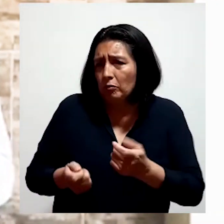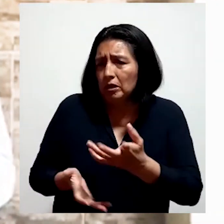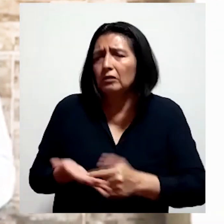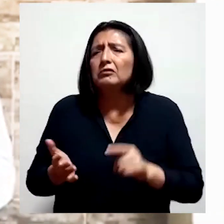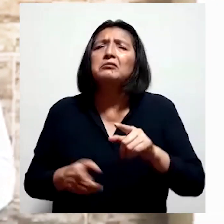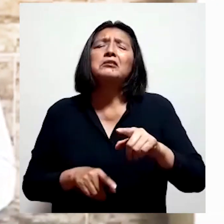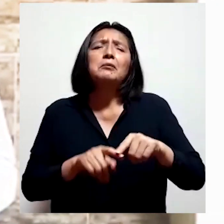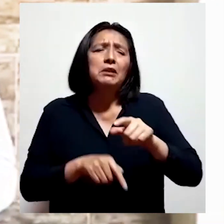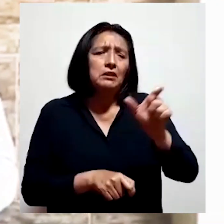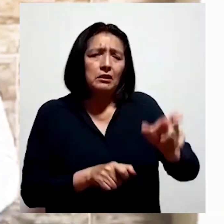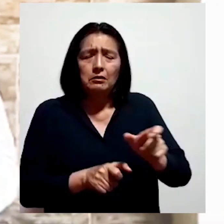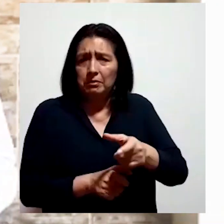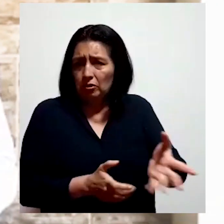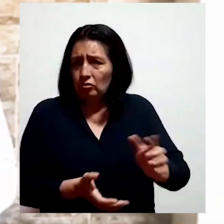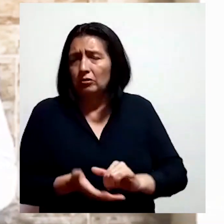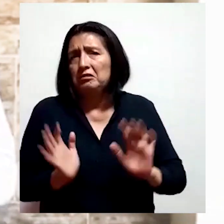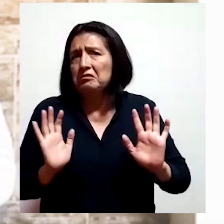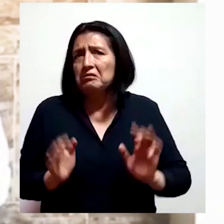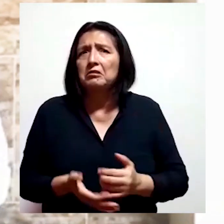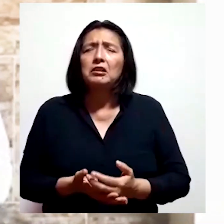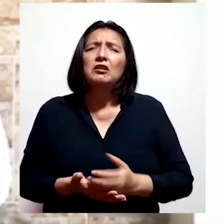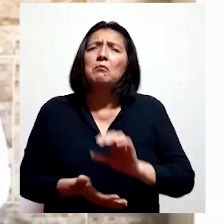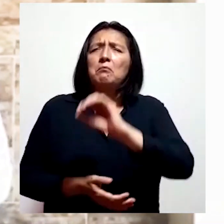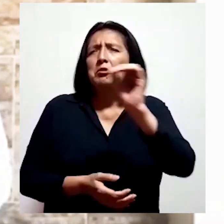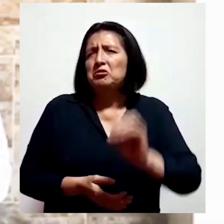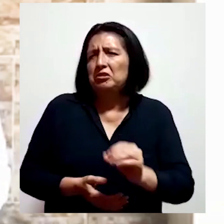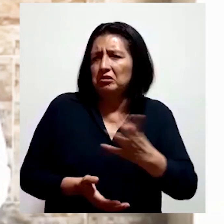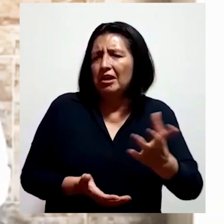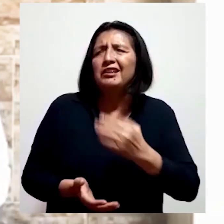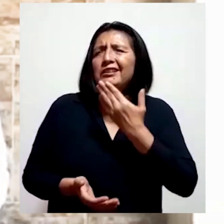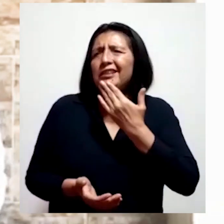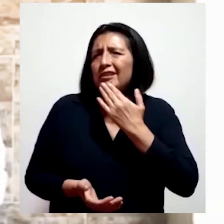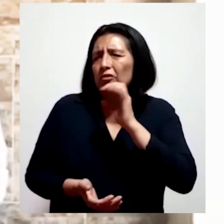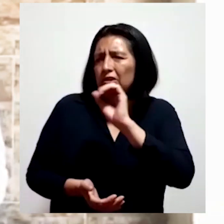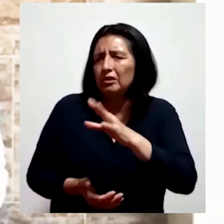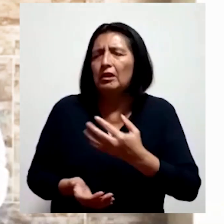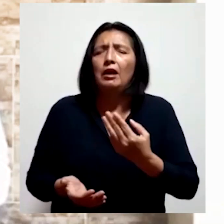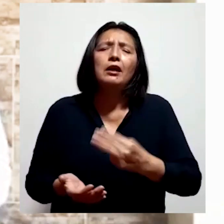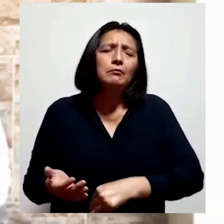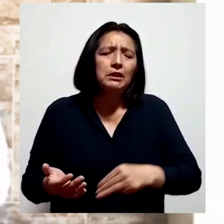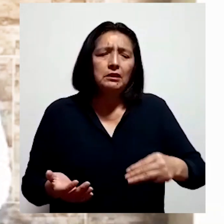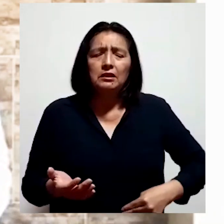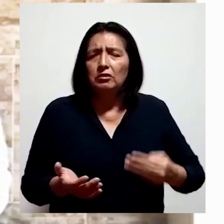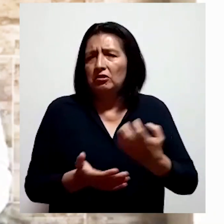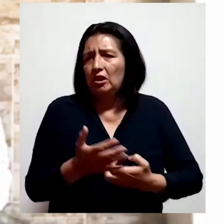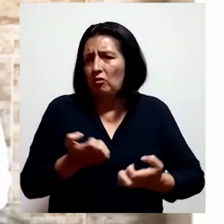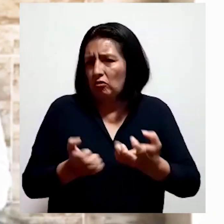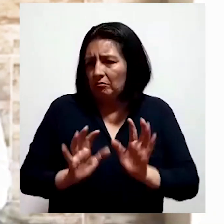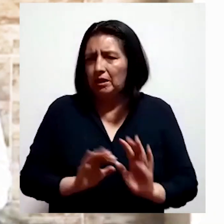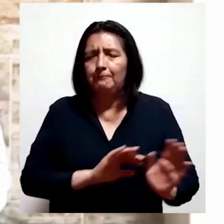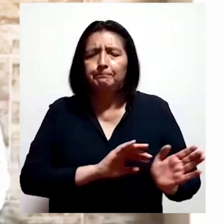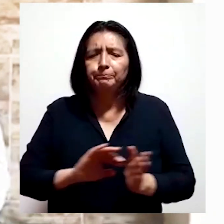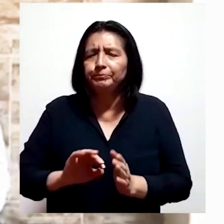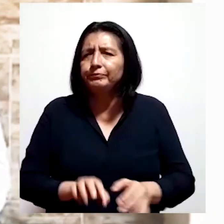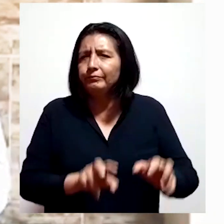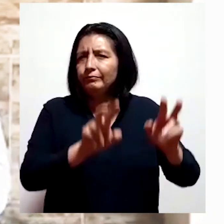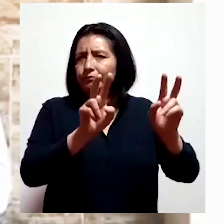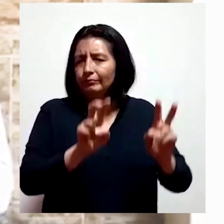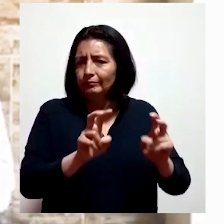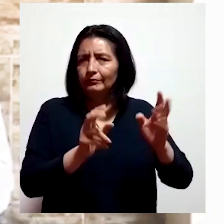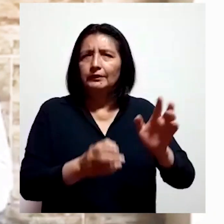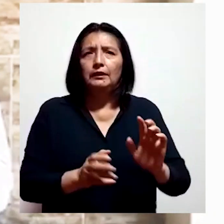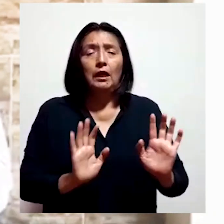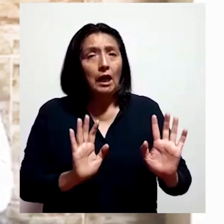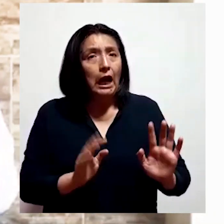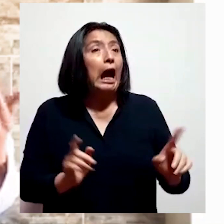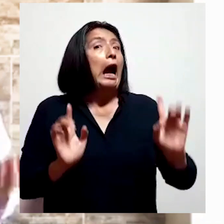de acuerdo al pago de estas personas, que será establecido en un porcentaje por el Ministerio de Economía y Finanzas. En cuanto a lo que